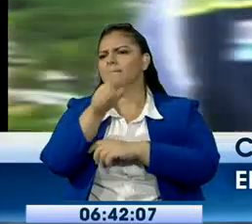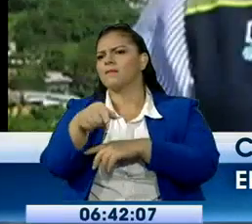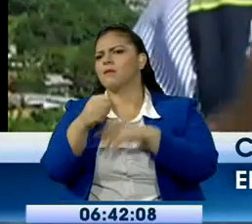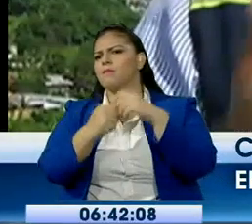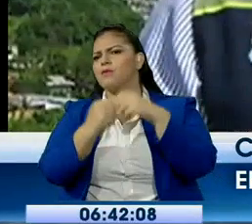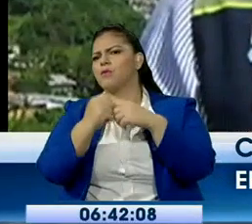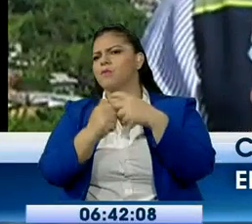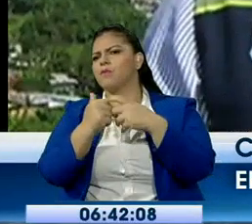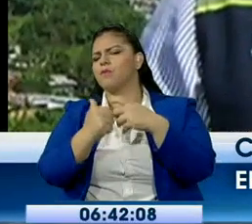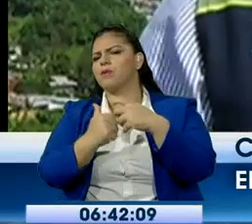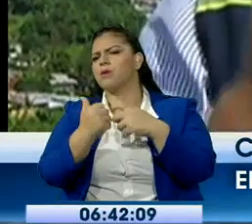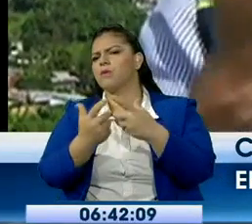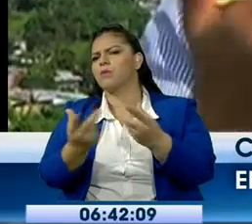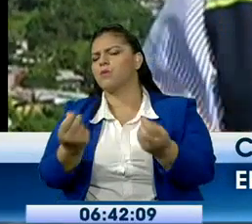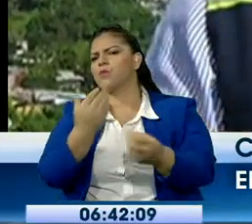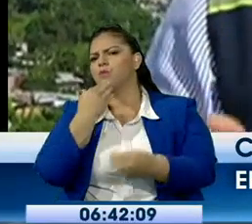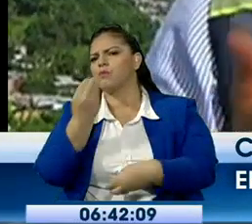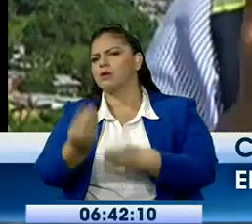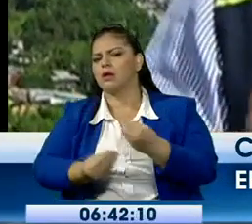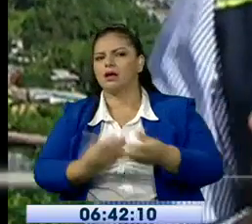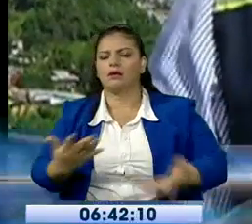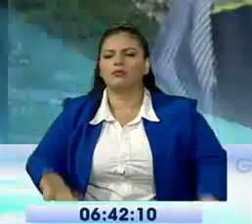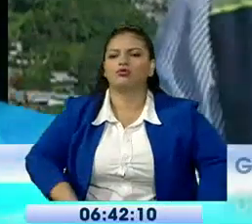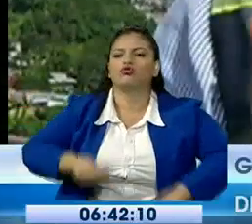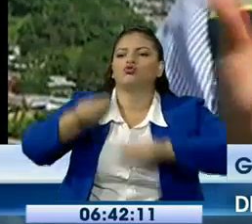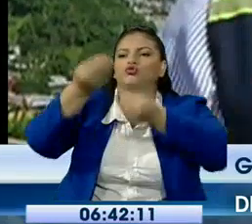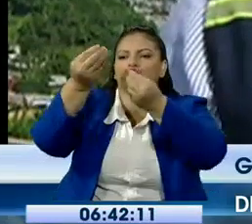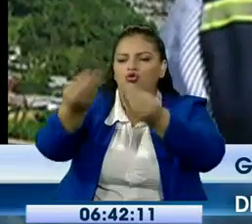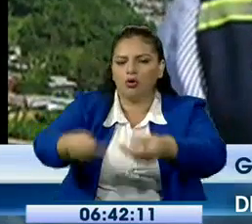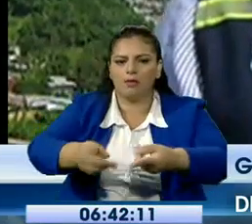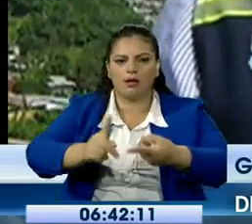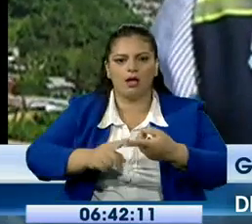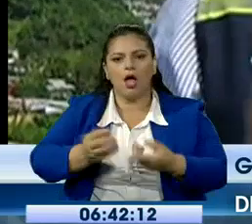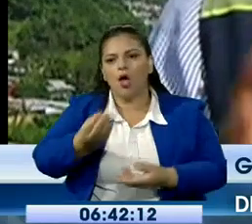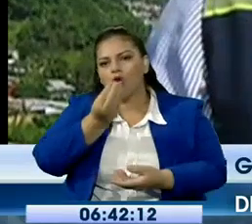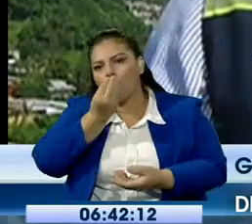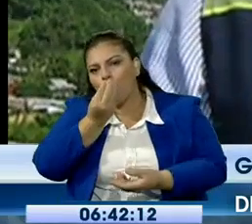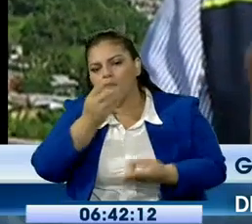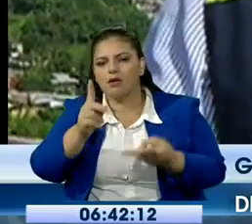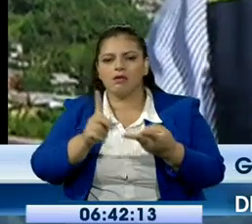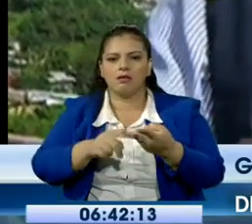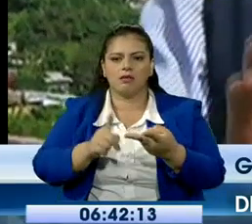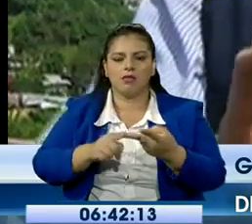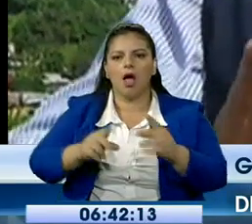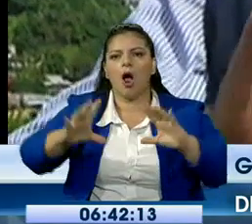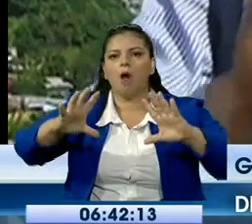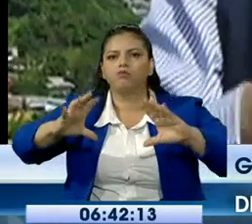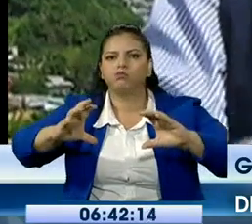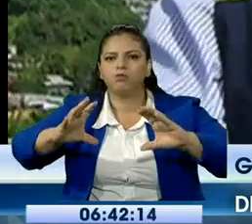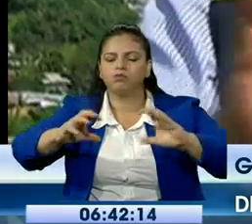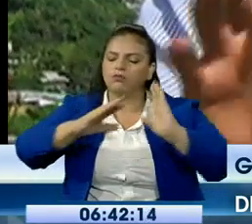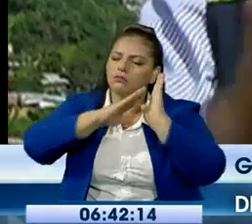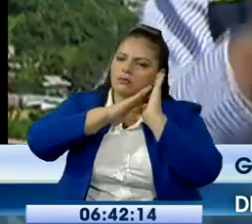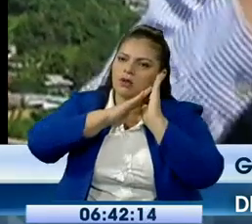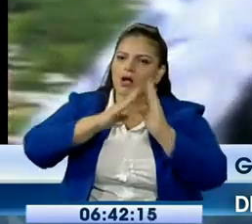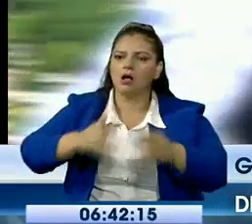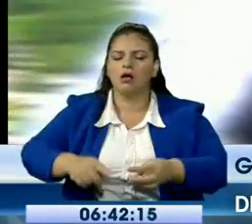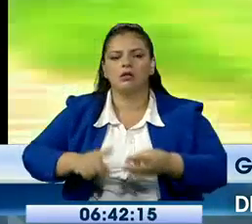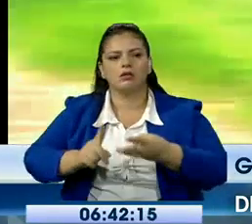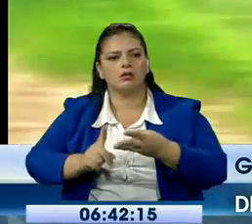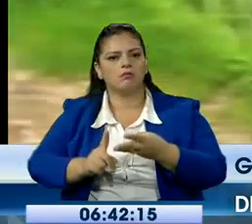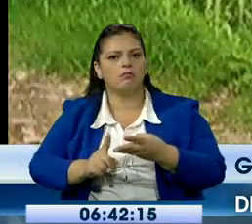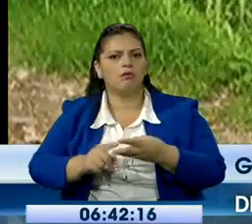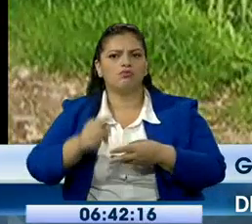kit de alimentos, kit de dormir, tres kits de dormir, dos kits de alimentos, porque es una familia cuyo núcleo es de padre, madre y cinco hijos.